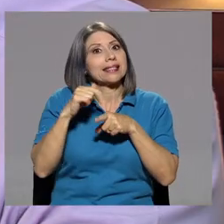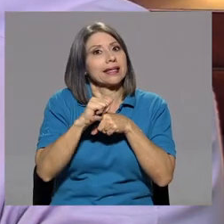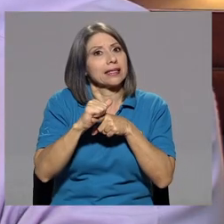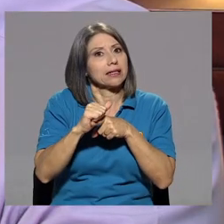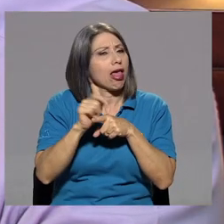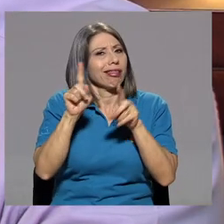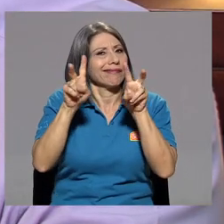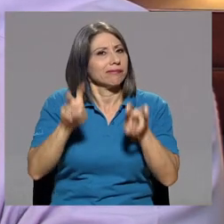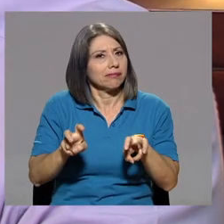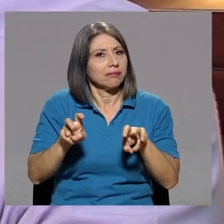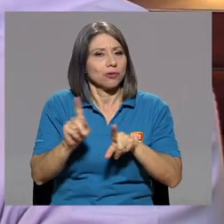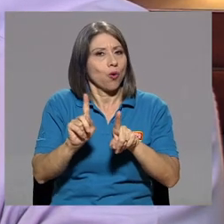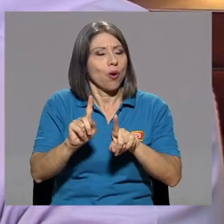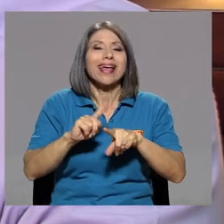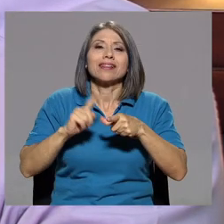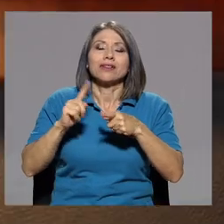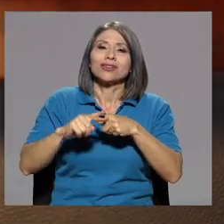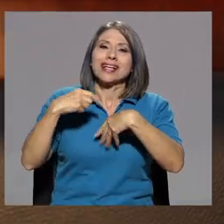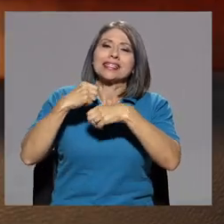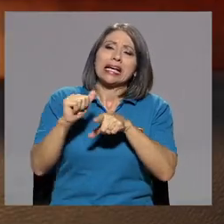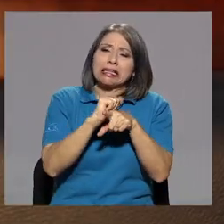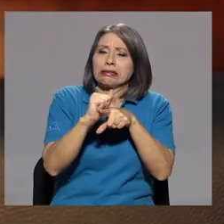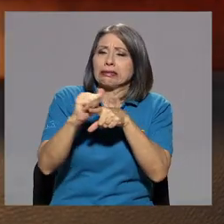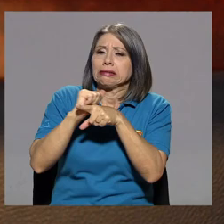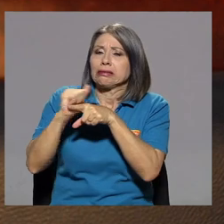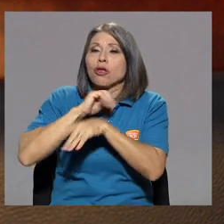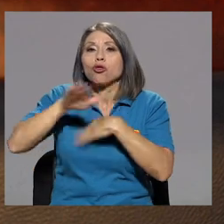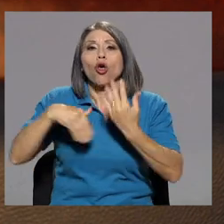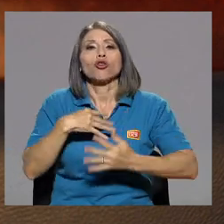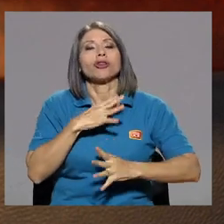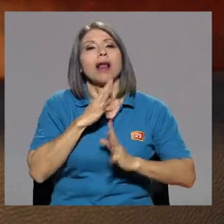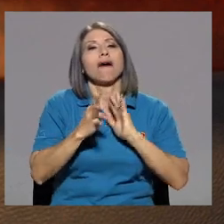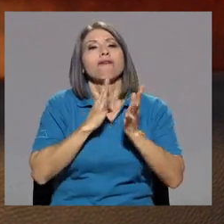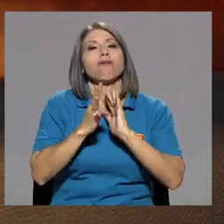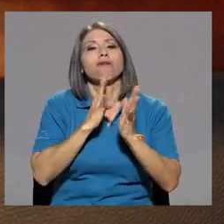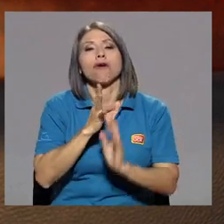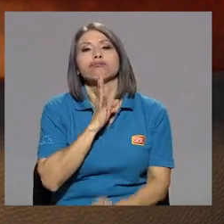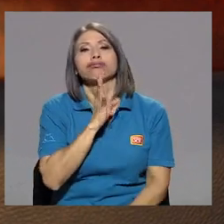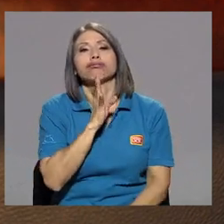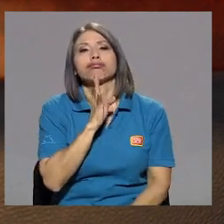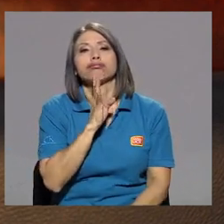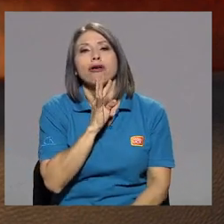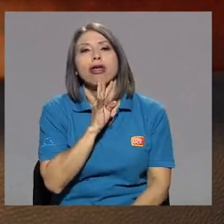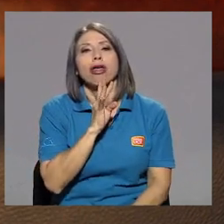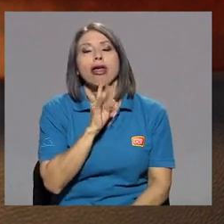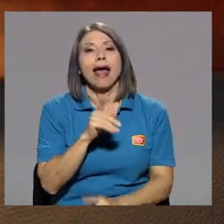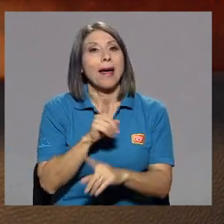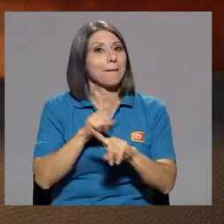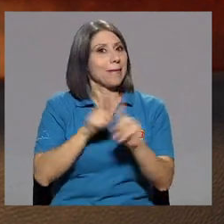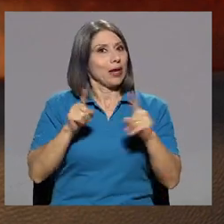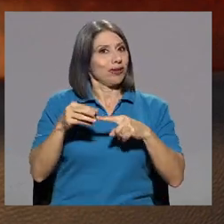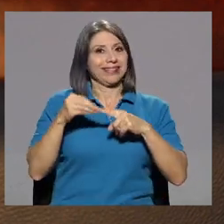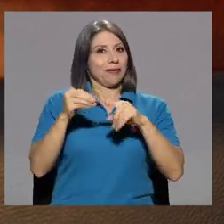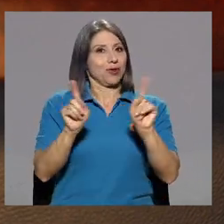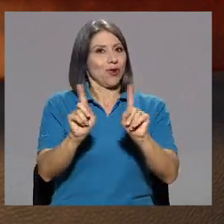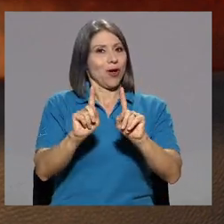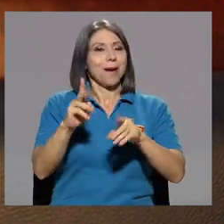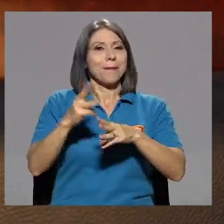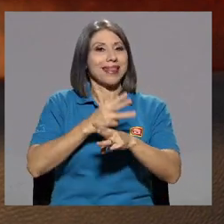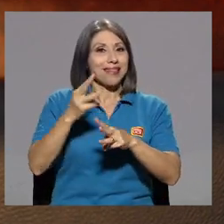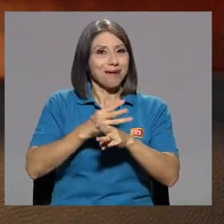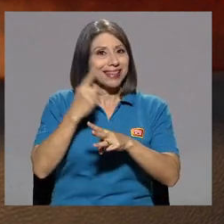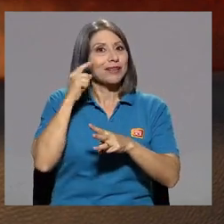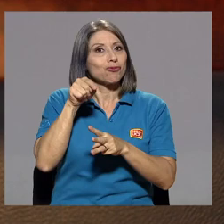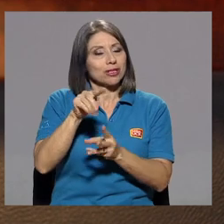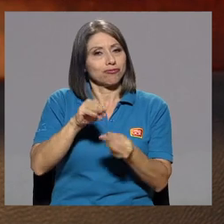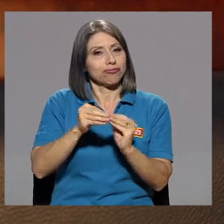los ejercicios que a mí me hacían eran todos verbales, menos matemáticas. Porque ya